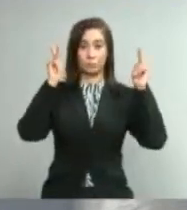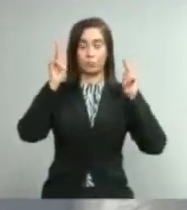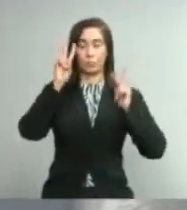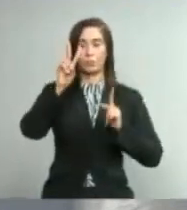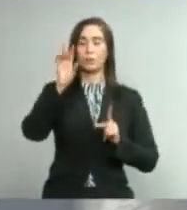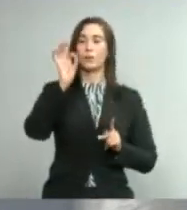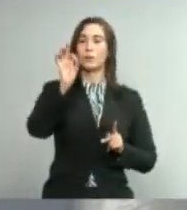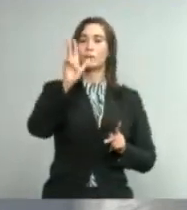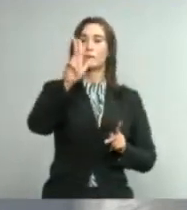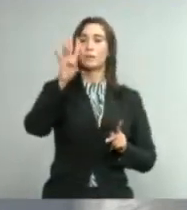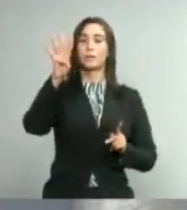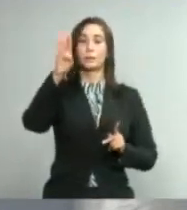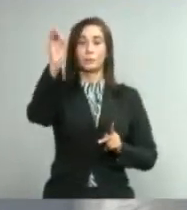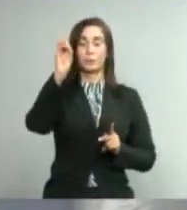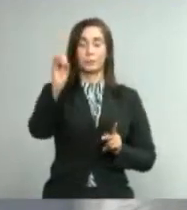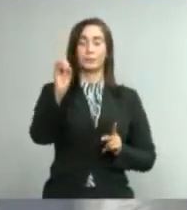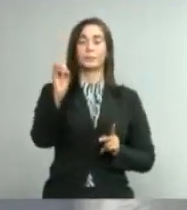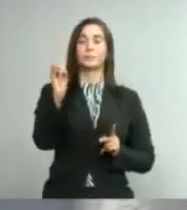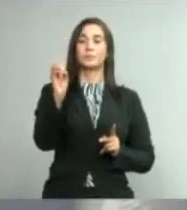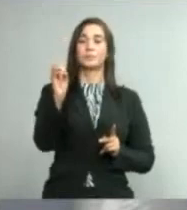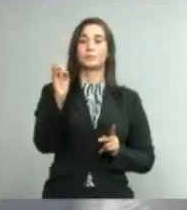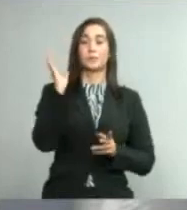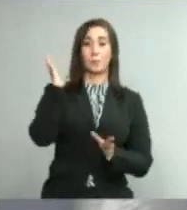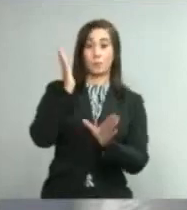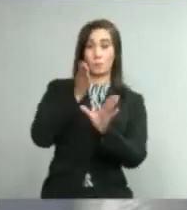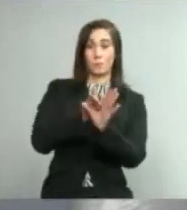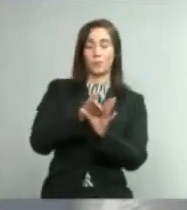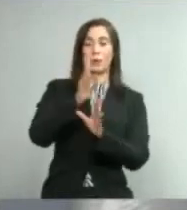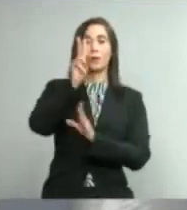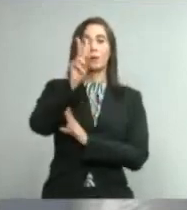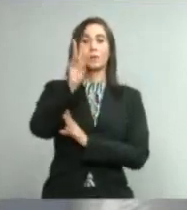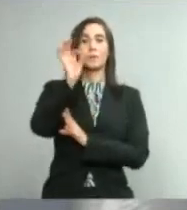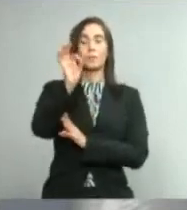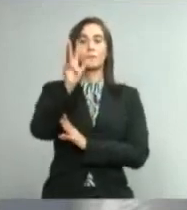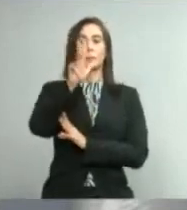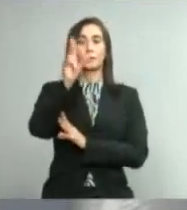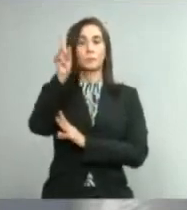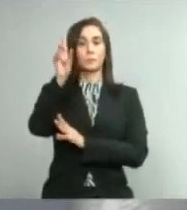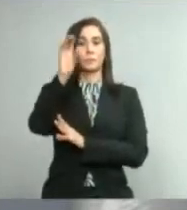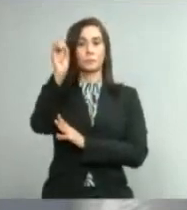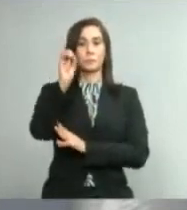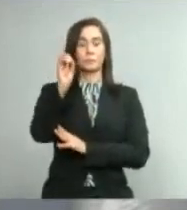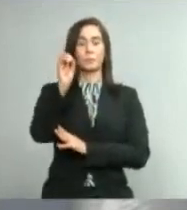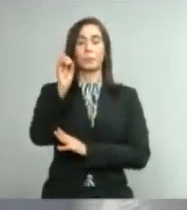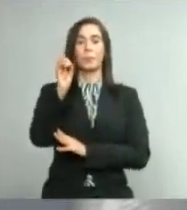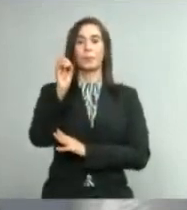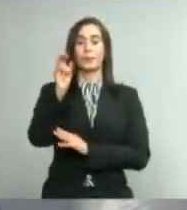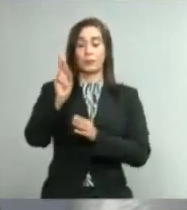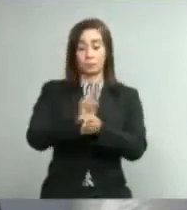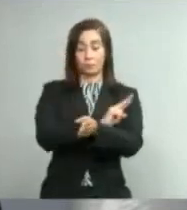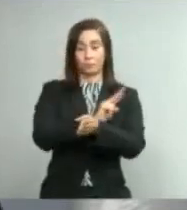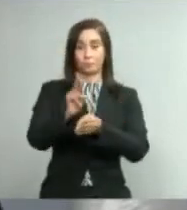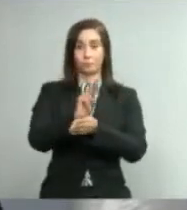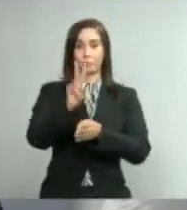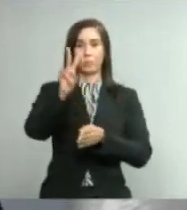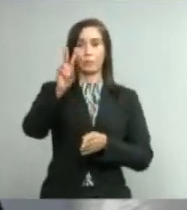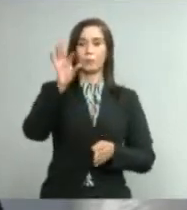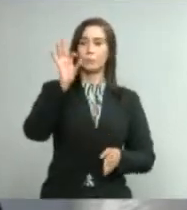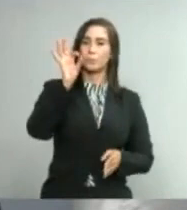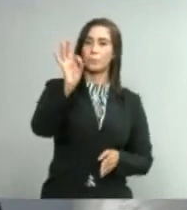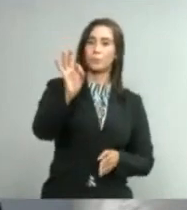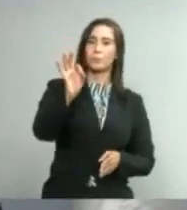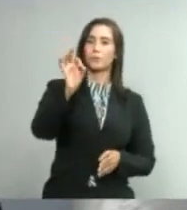2.34%, Bonao 2.31% y La Romana 2